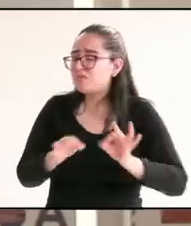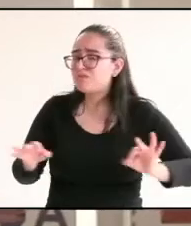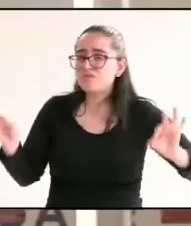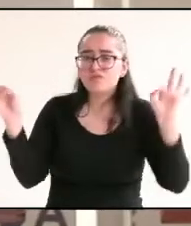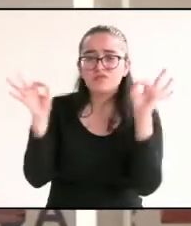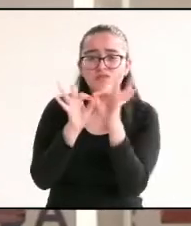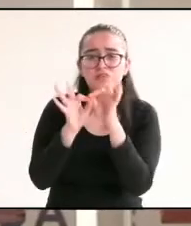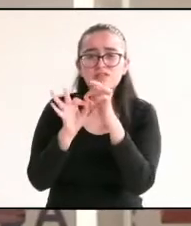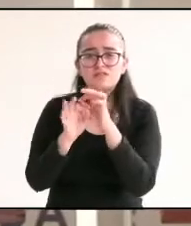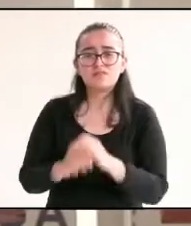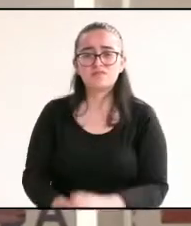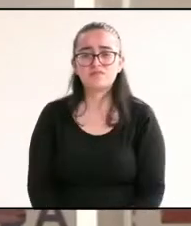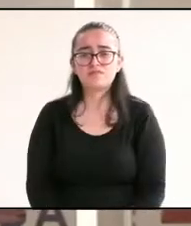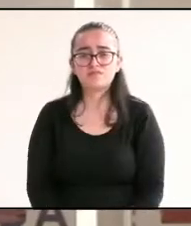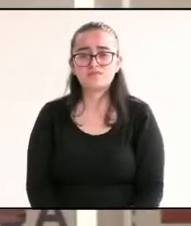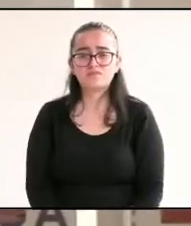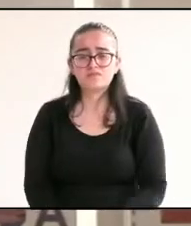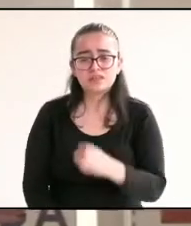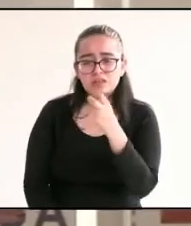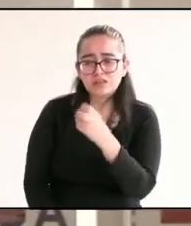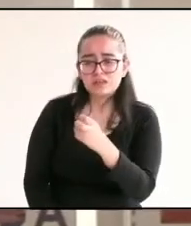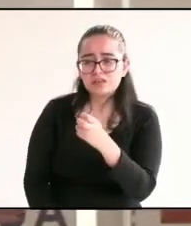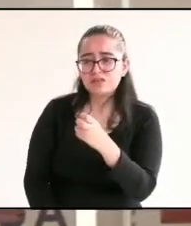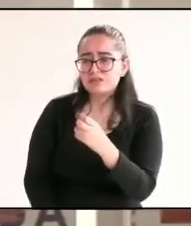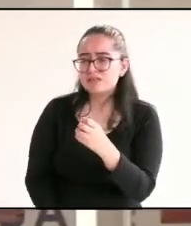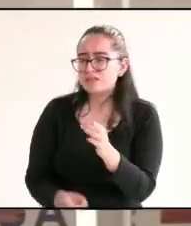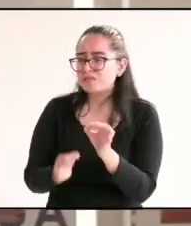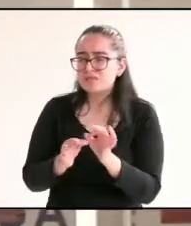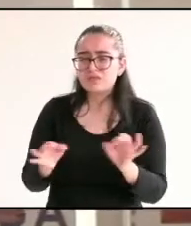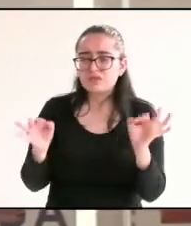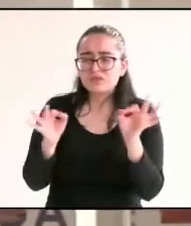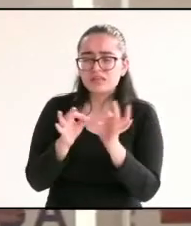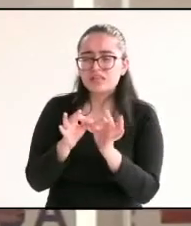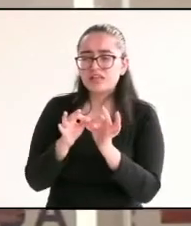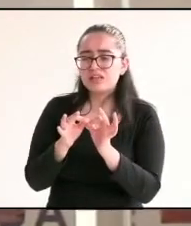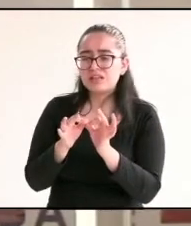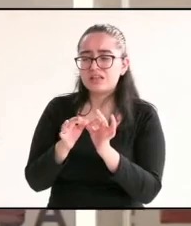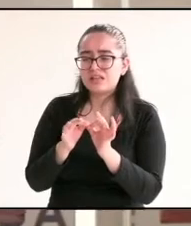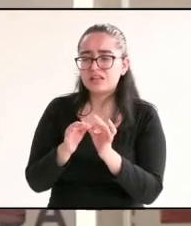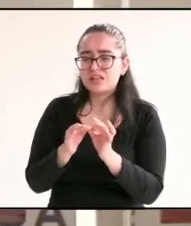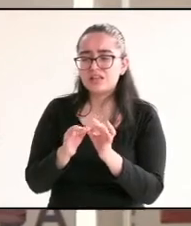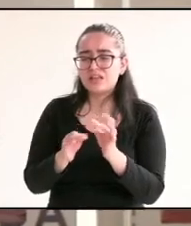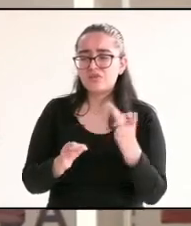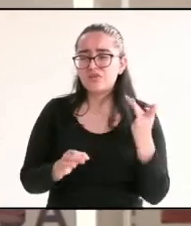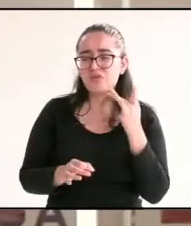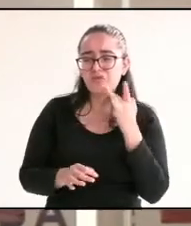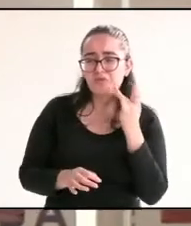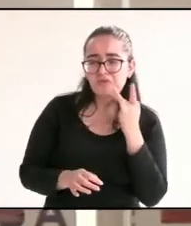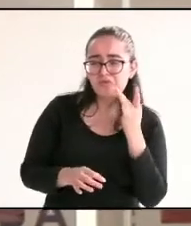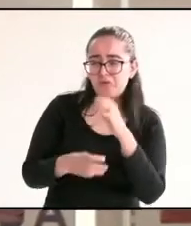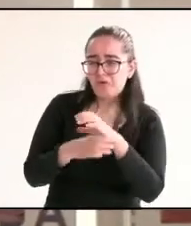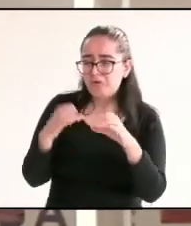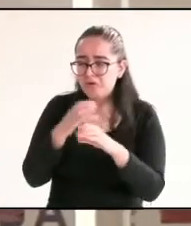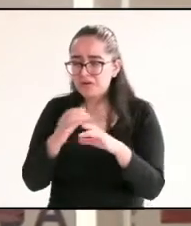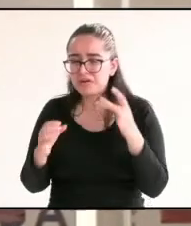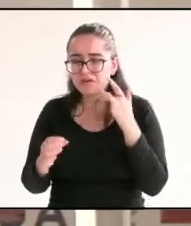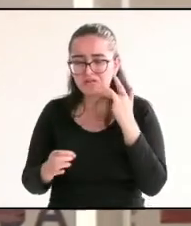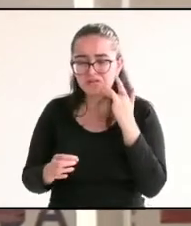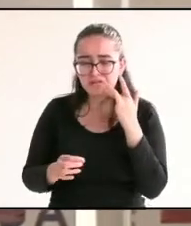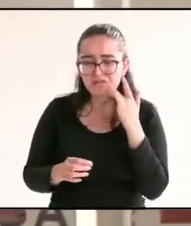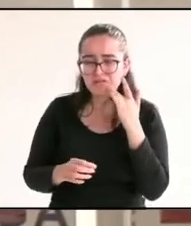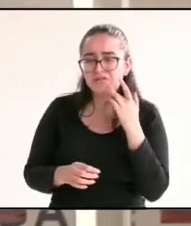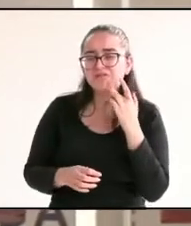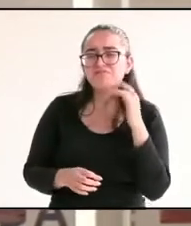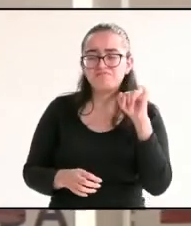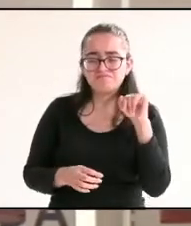que es nuestra mayor riqueza. Por eso, debemos decir no a los contaminantes, no a la mina y sí a